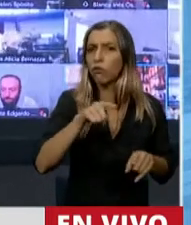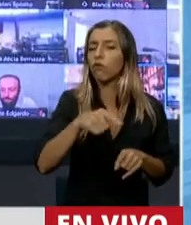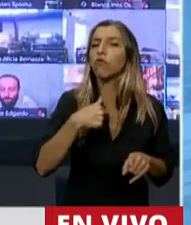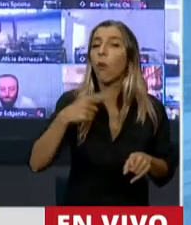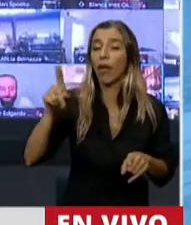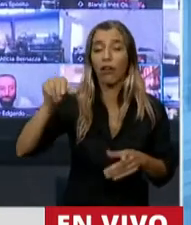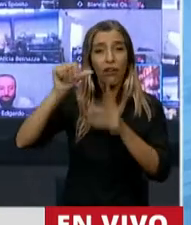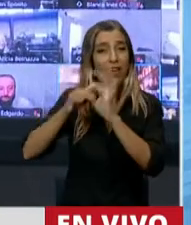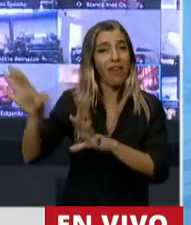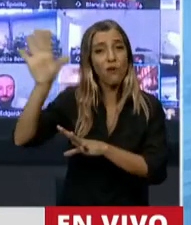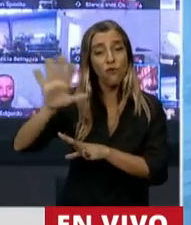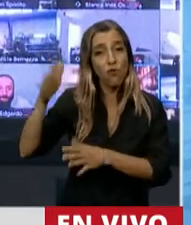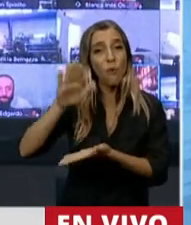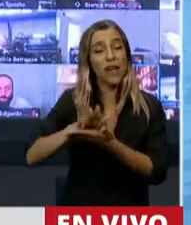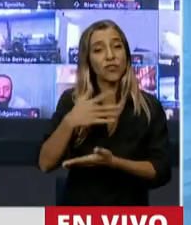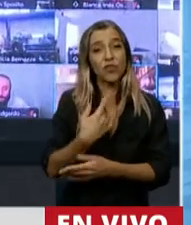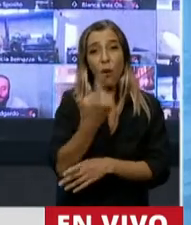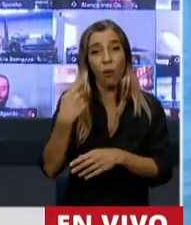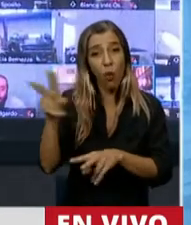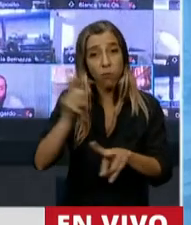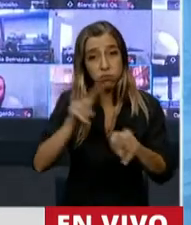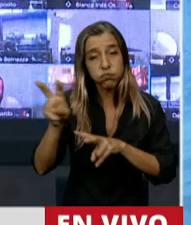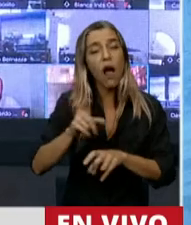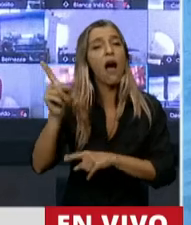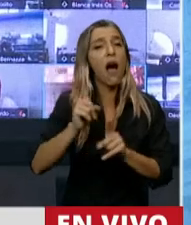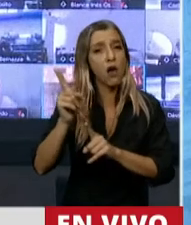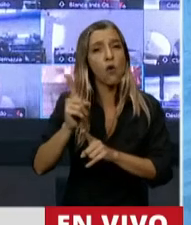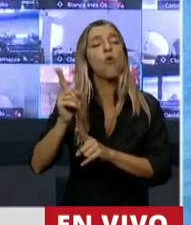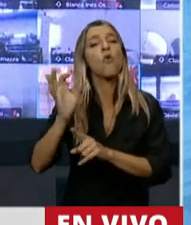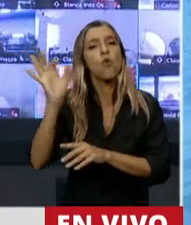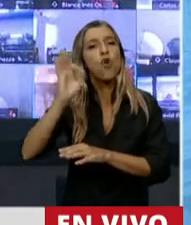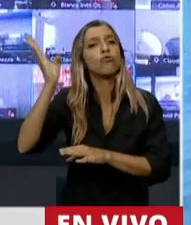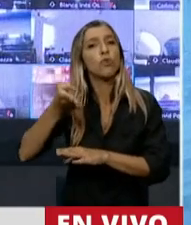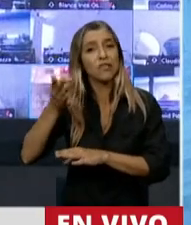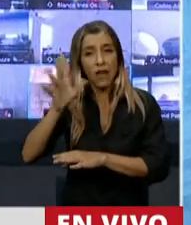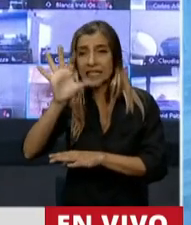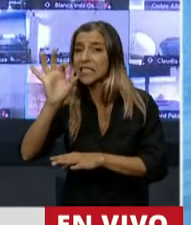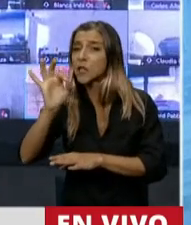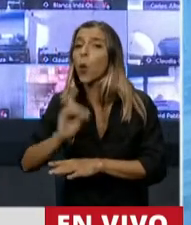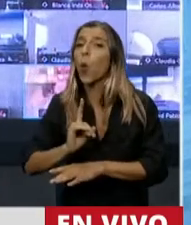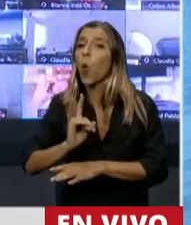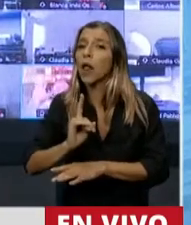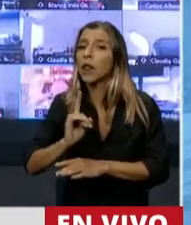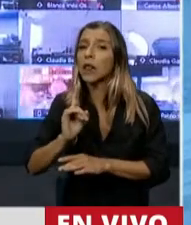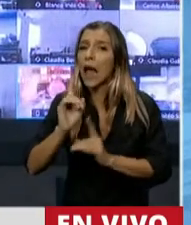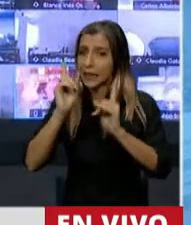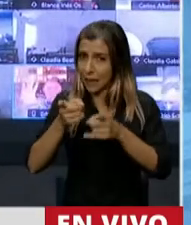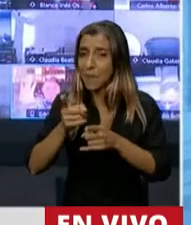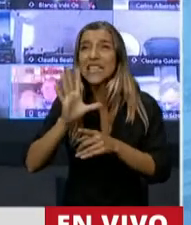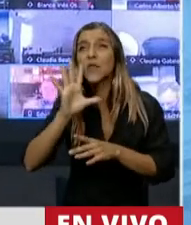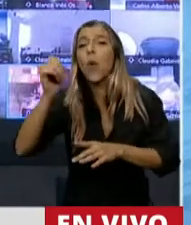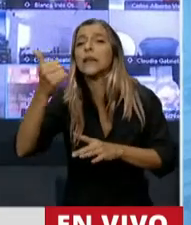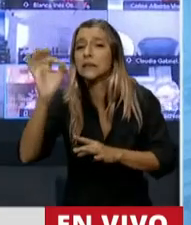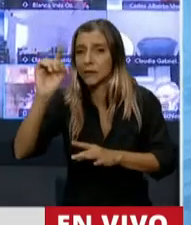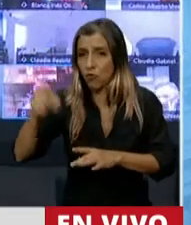sobre la renta individual superan, en algunos casos, el 50% y llegan hasta el 56%.